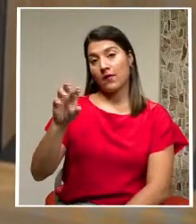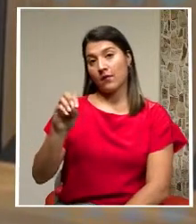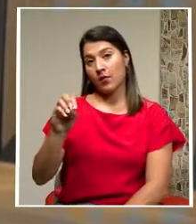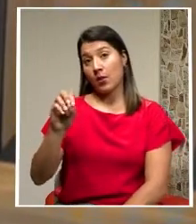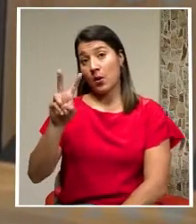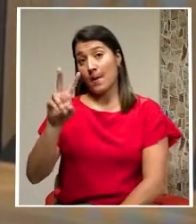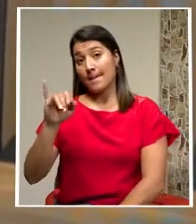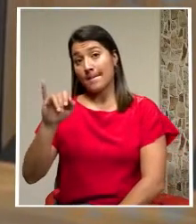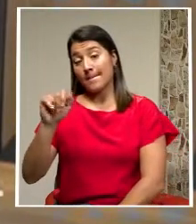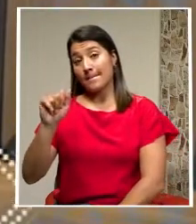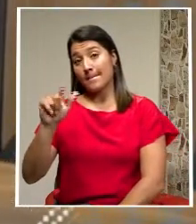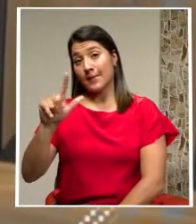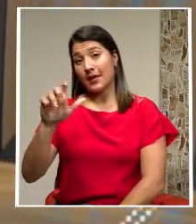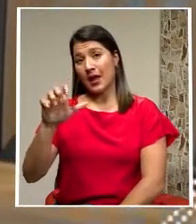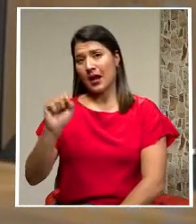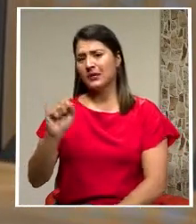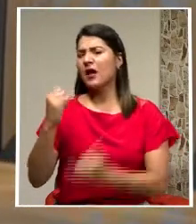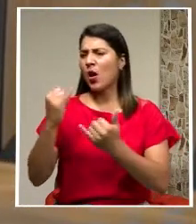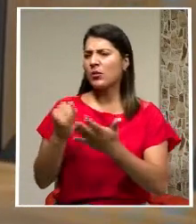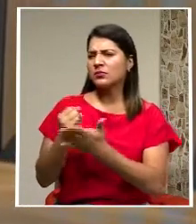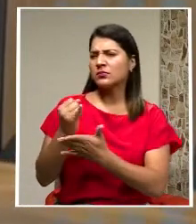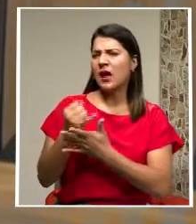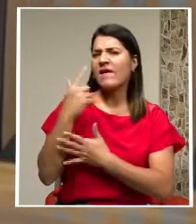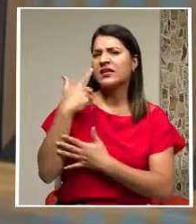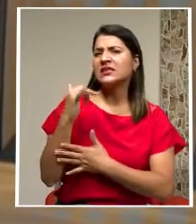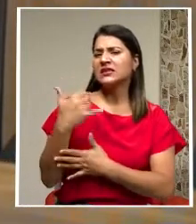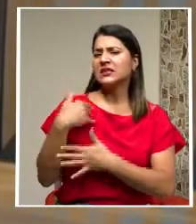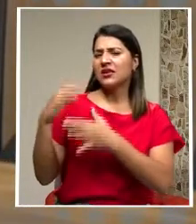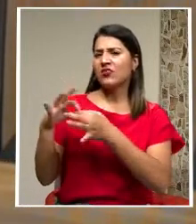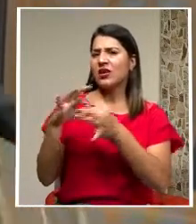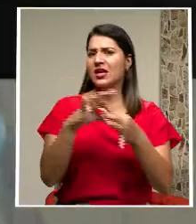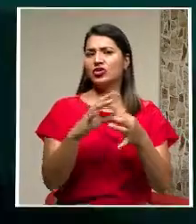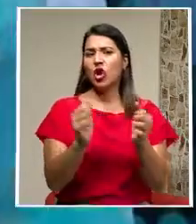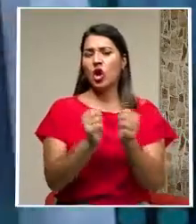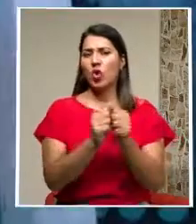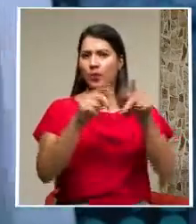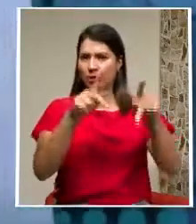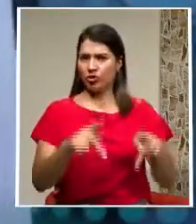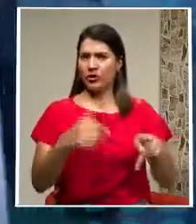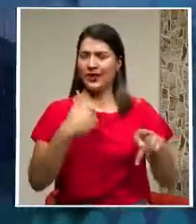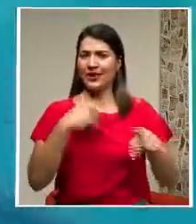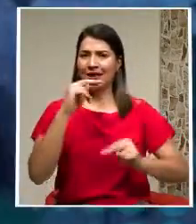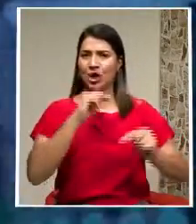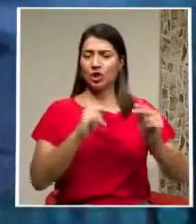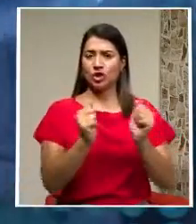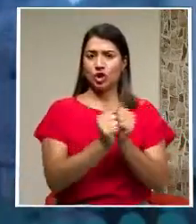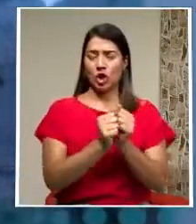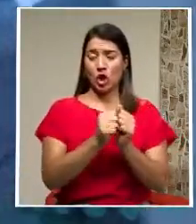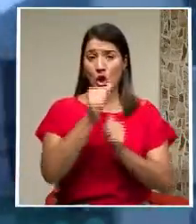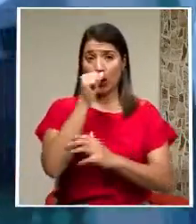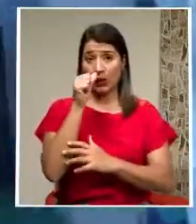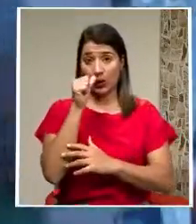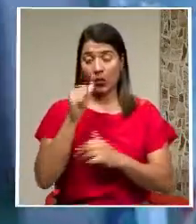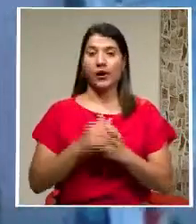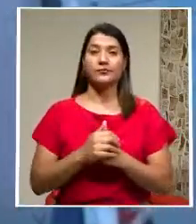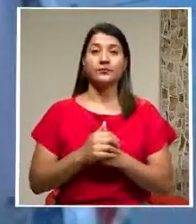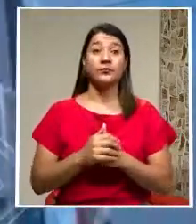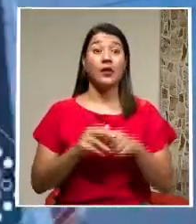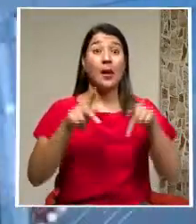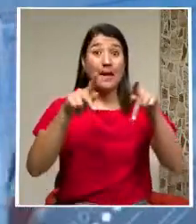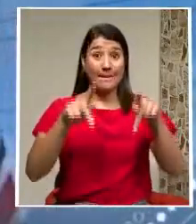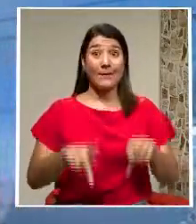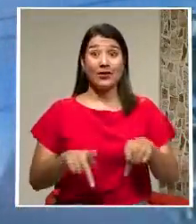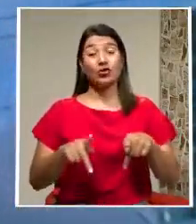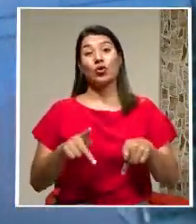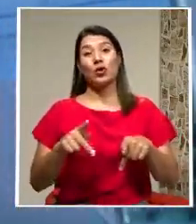hechos que tramita la Fiscalía adjunta contra el narcotráfico y delitos conexos. Los clientes de la IA que han tenido